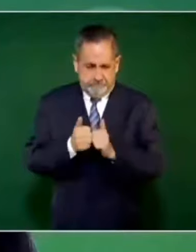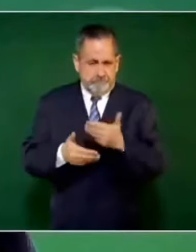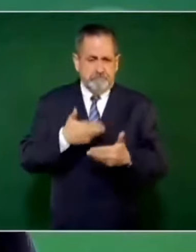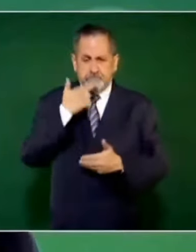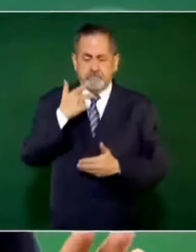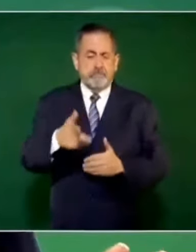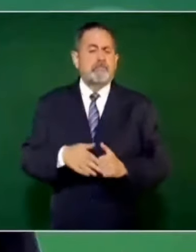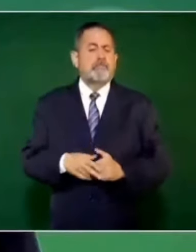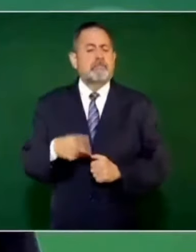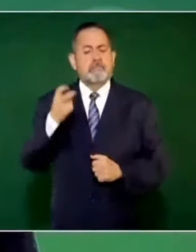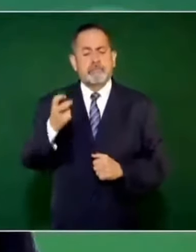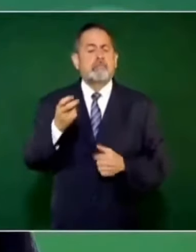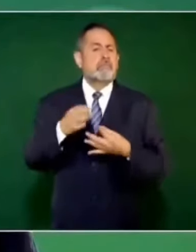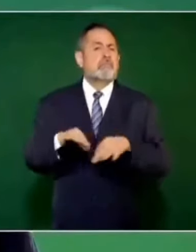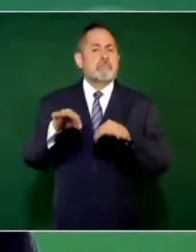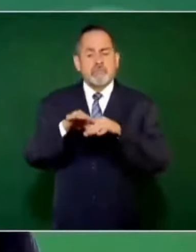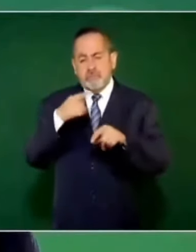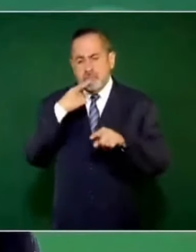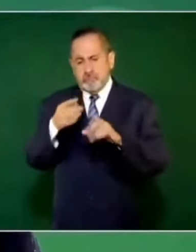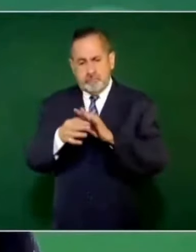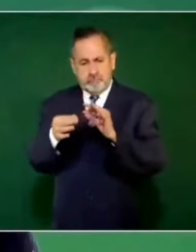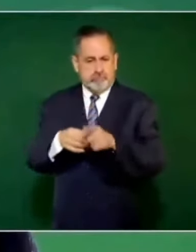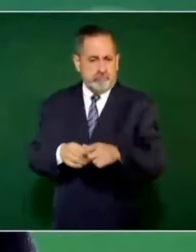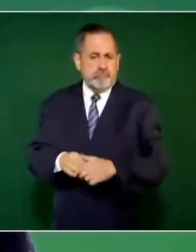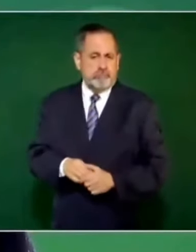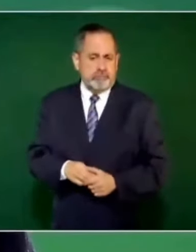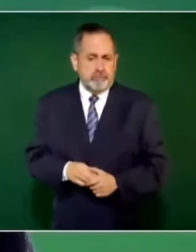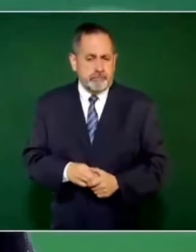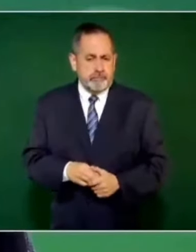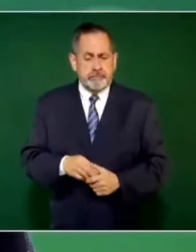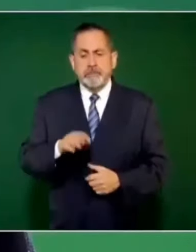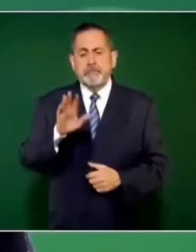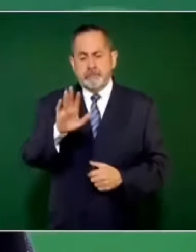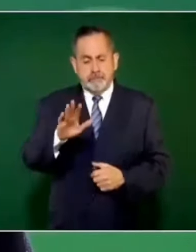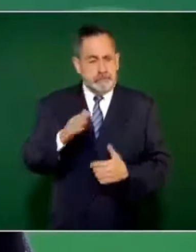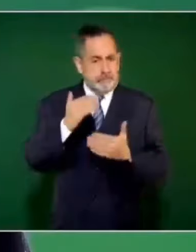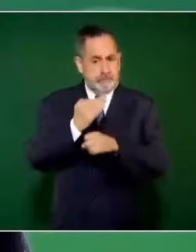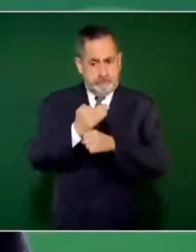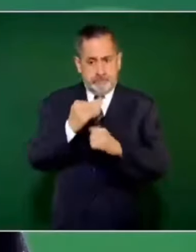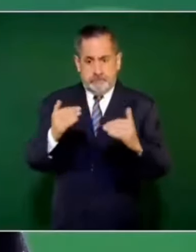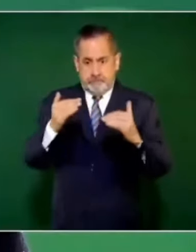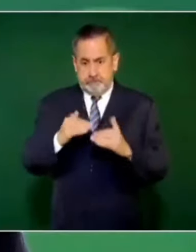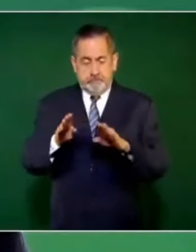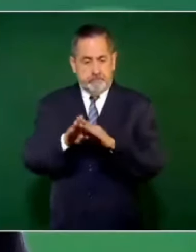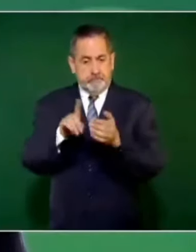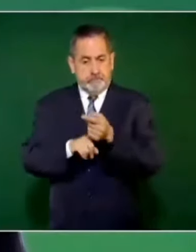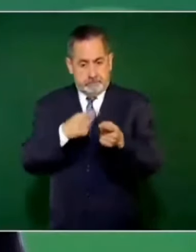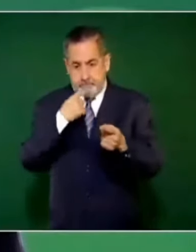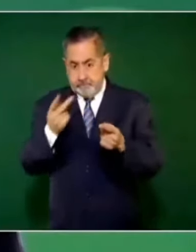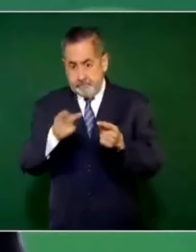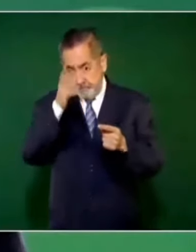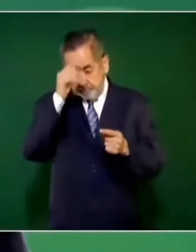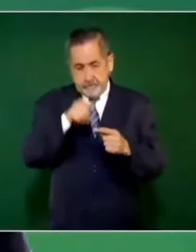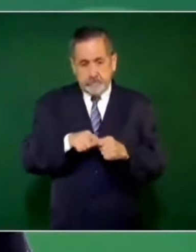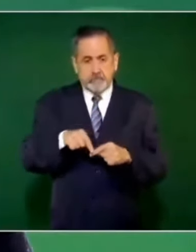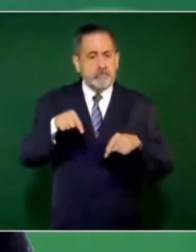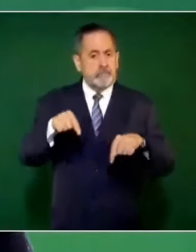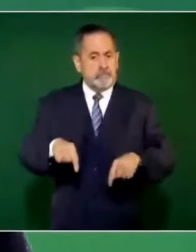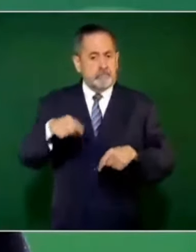Eso nada más comentarlo, si les parece vamos, como siempre, Querétaro,